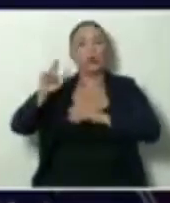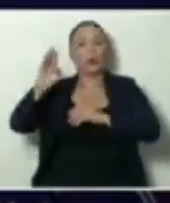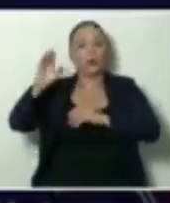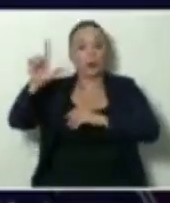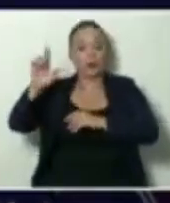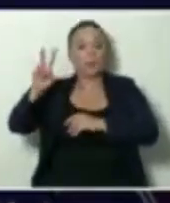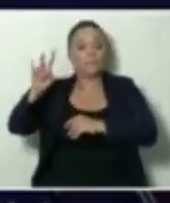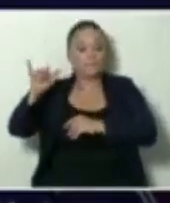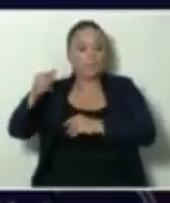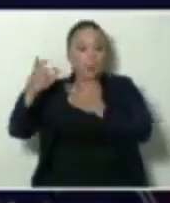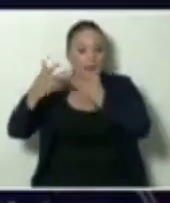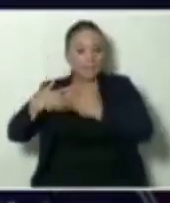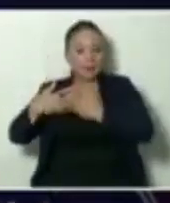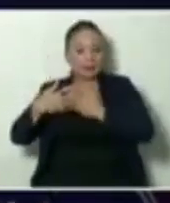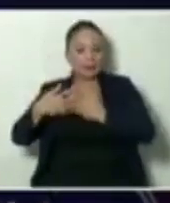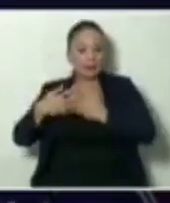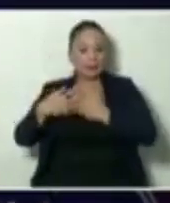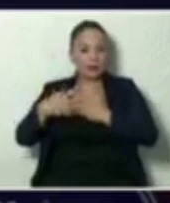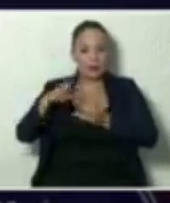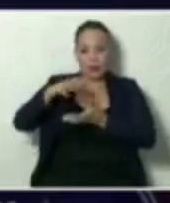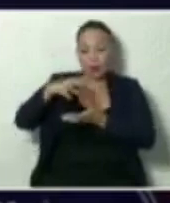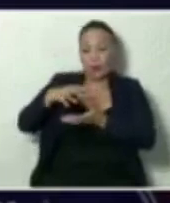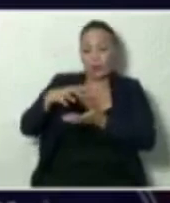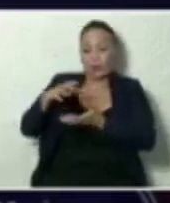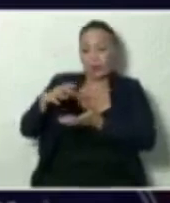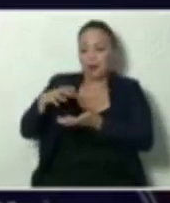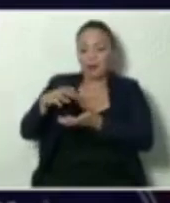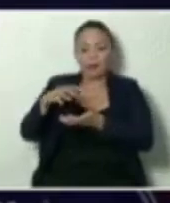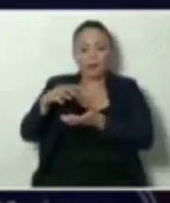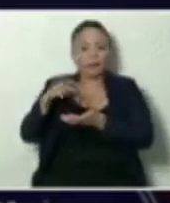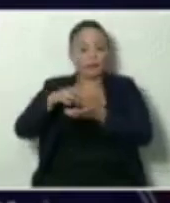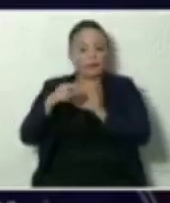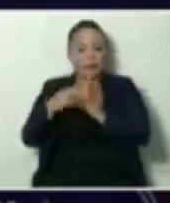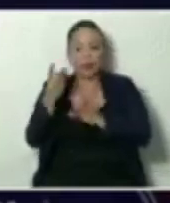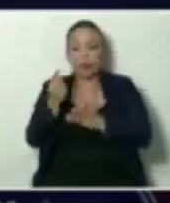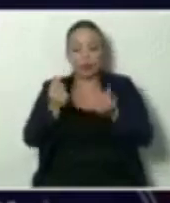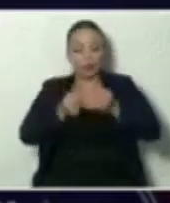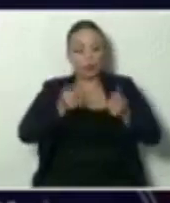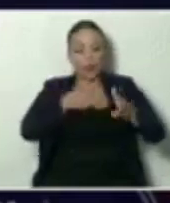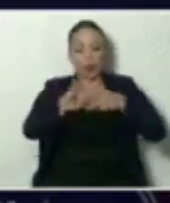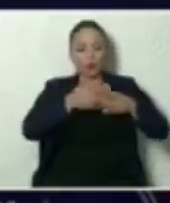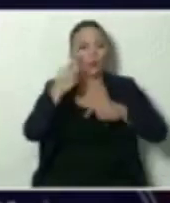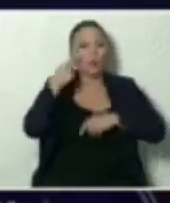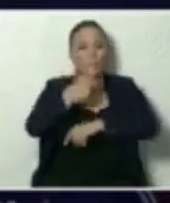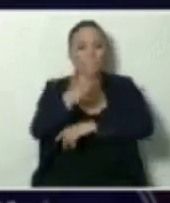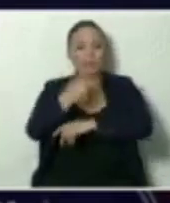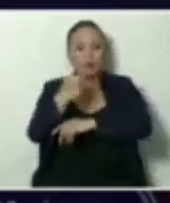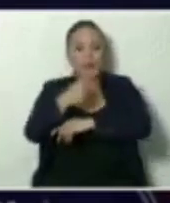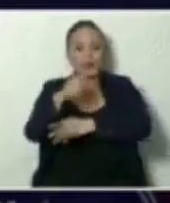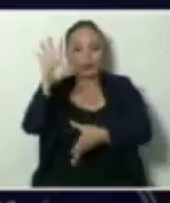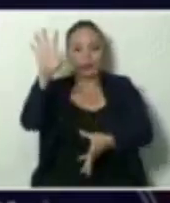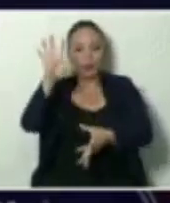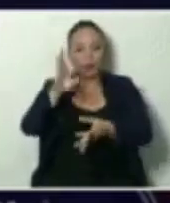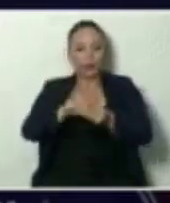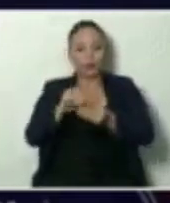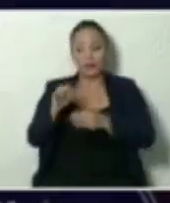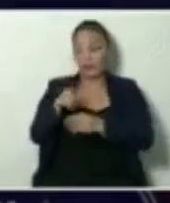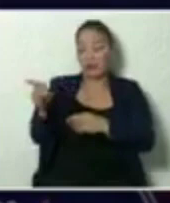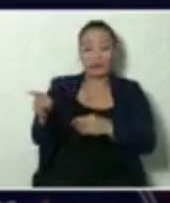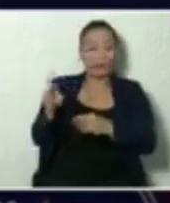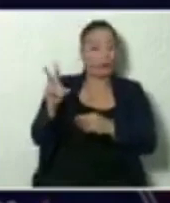Y el volumen de ingreso es la cantidad de carros por el peaje. Y si ellos contaron malos carros